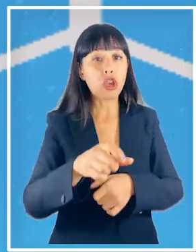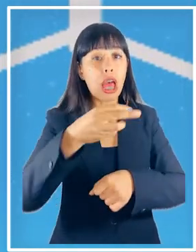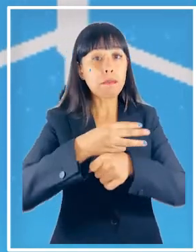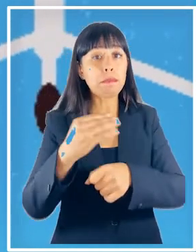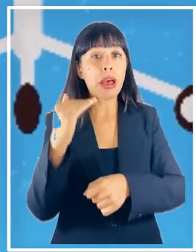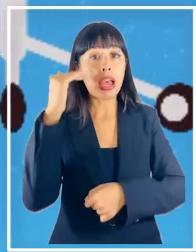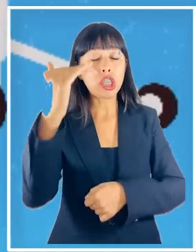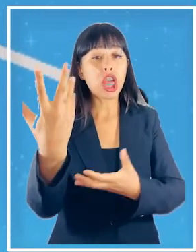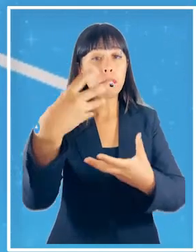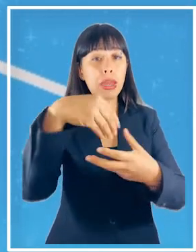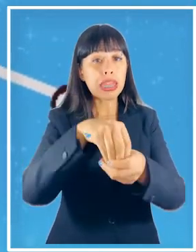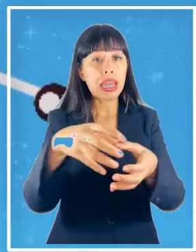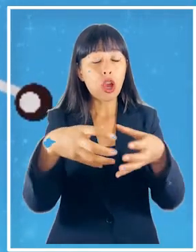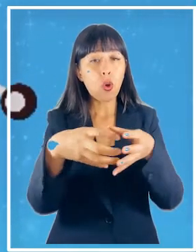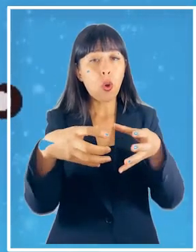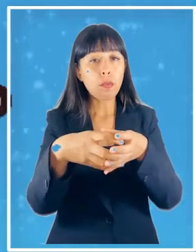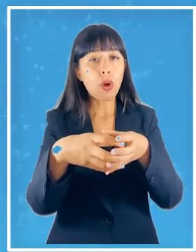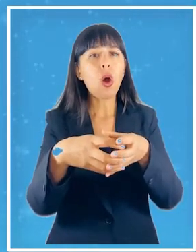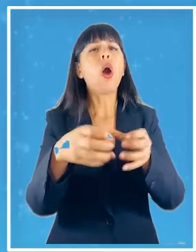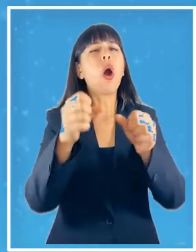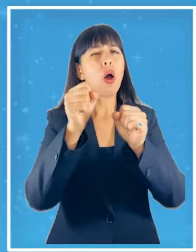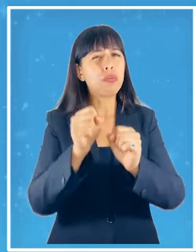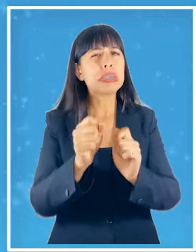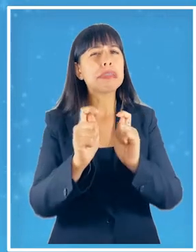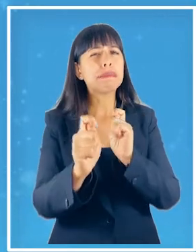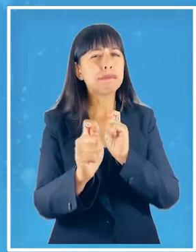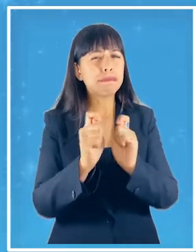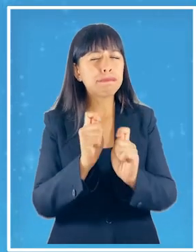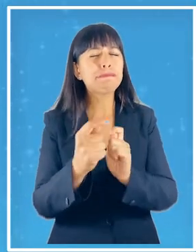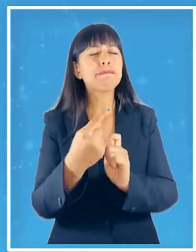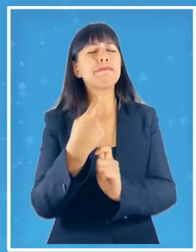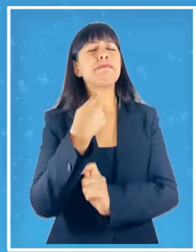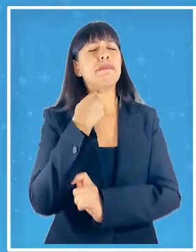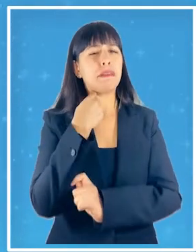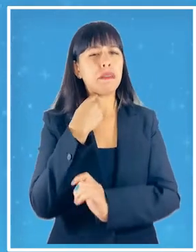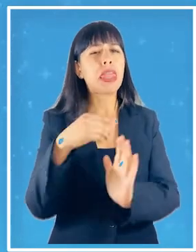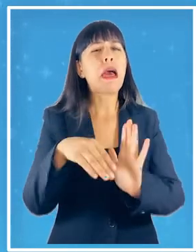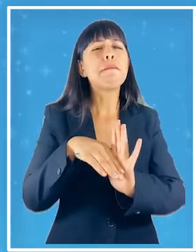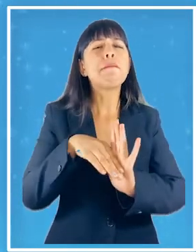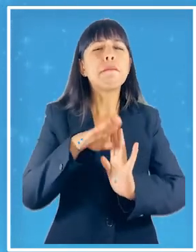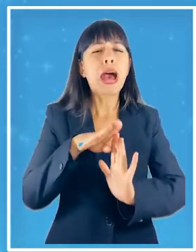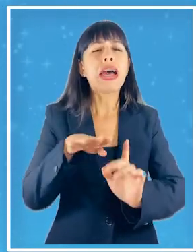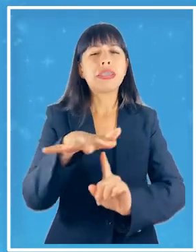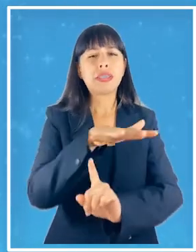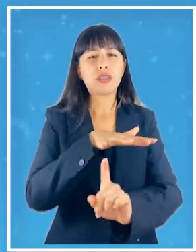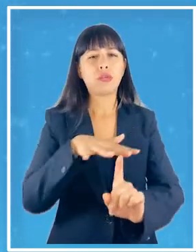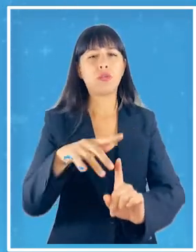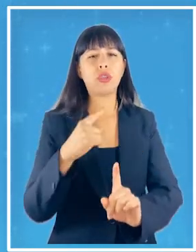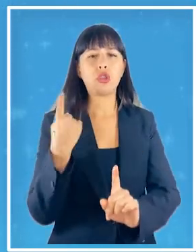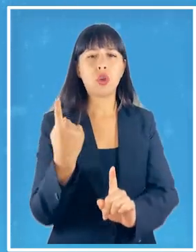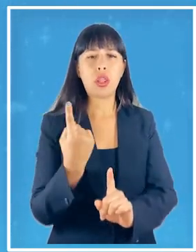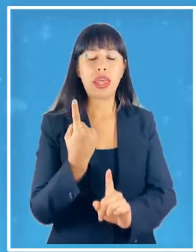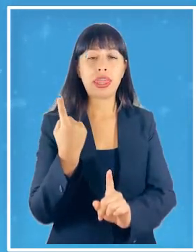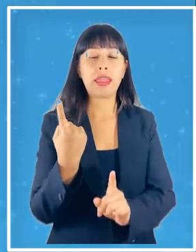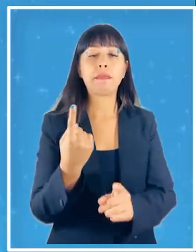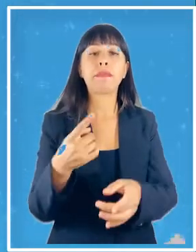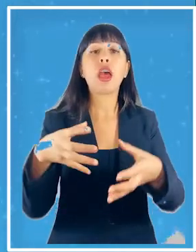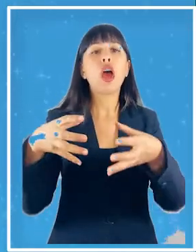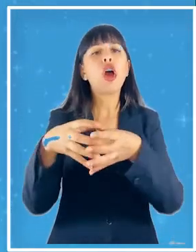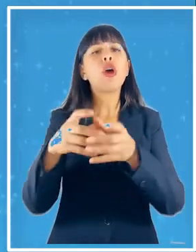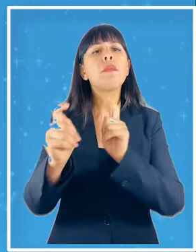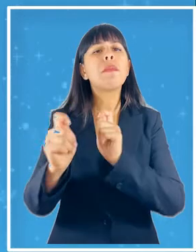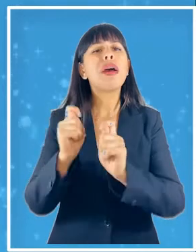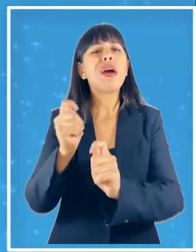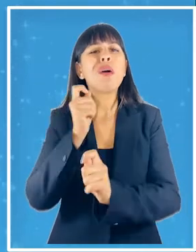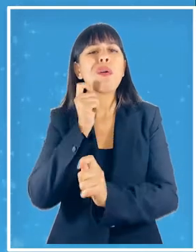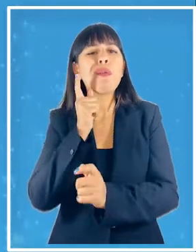mayores también que pertenecen a estos grupos pueden verse más afectados frente a una situación de soledad los